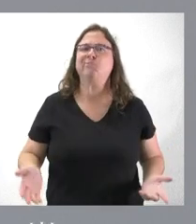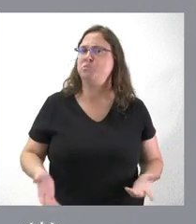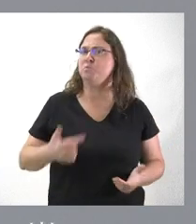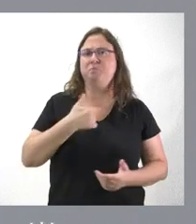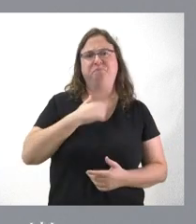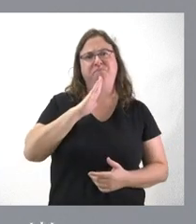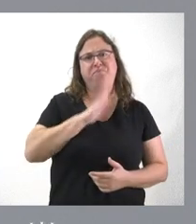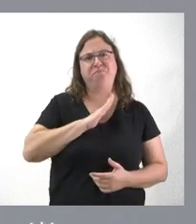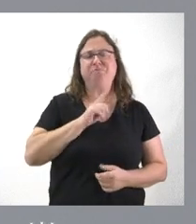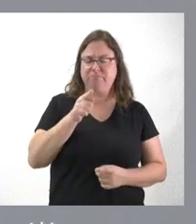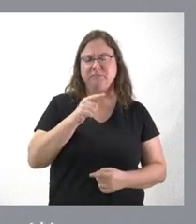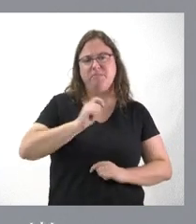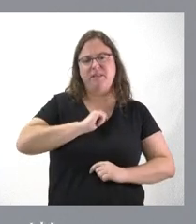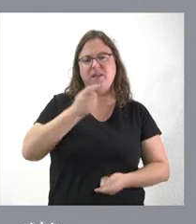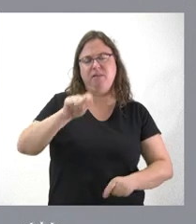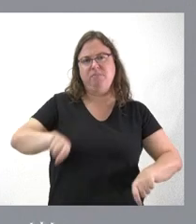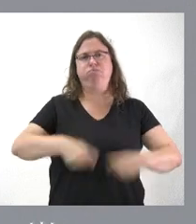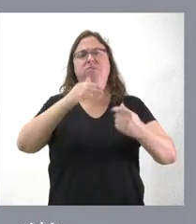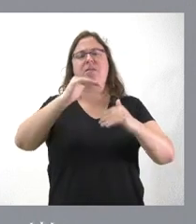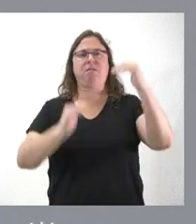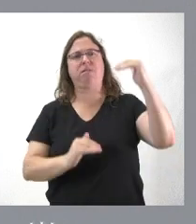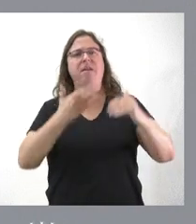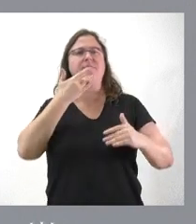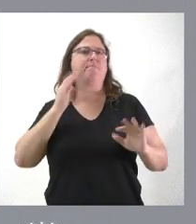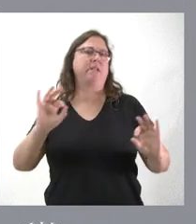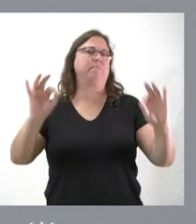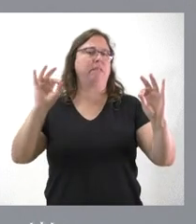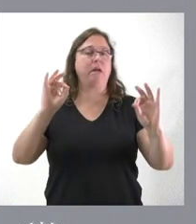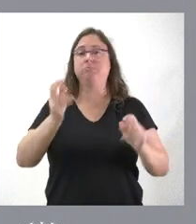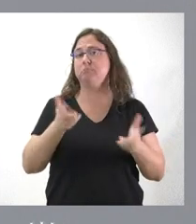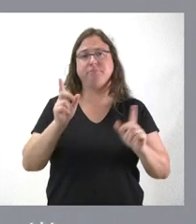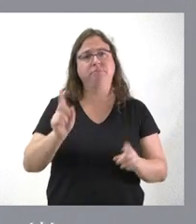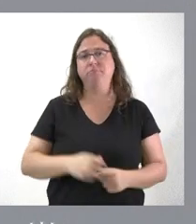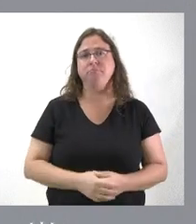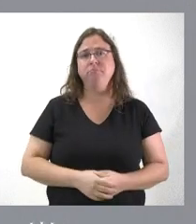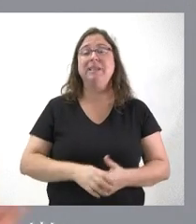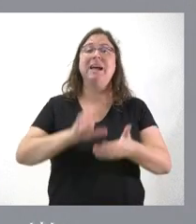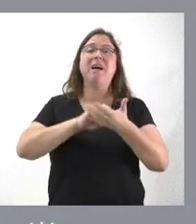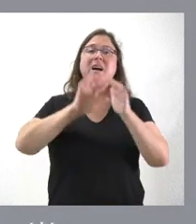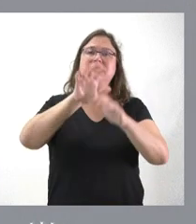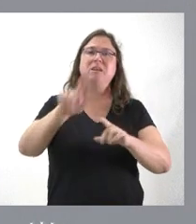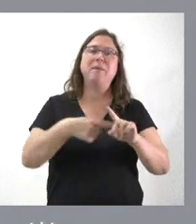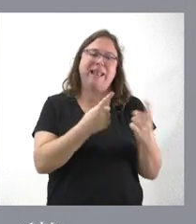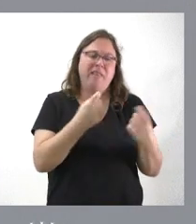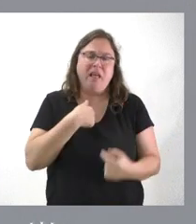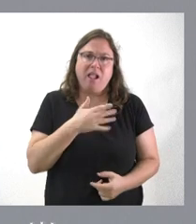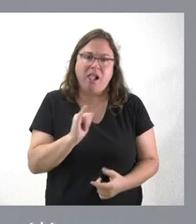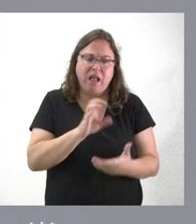nos parece que es un factor de desequilibrio, de desigualdad, de privilegio que no podemos consentir. Y Castilla y León también tienen necesidades